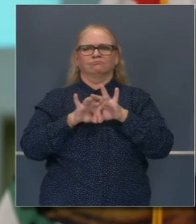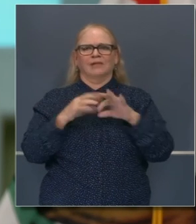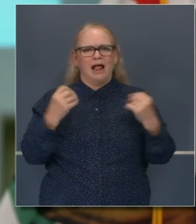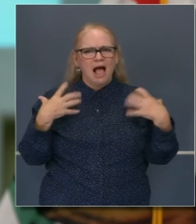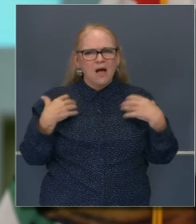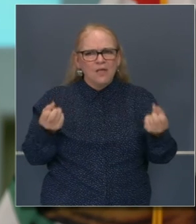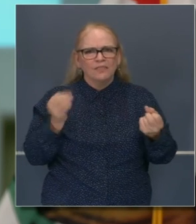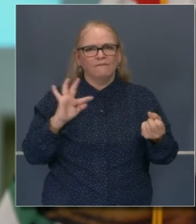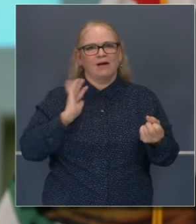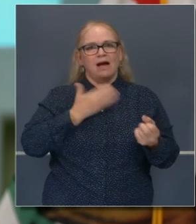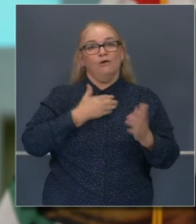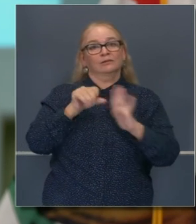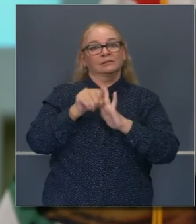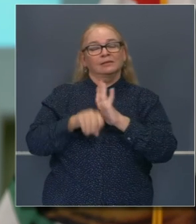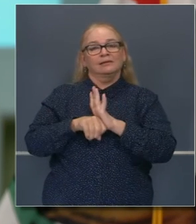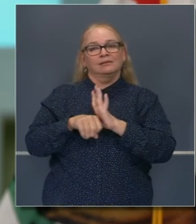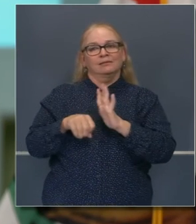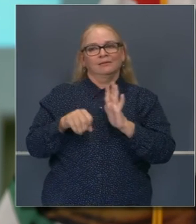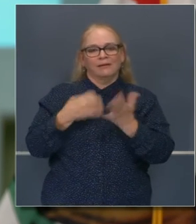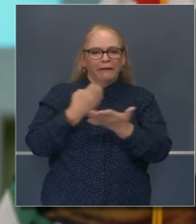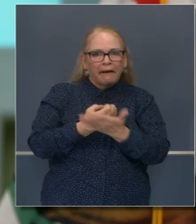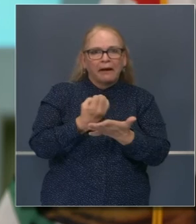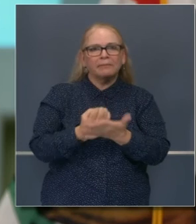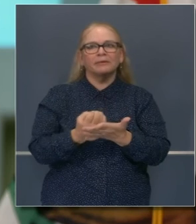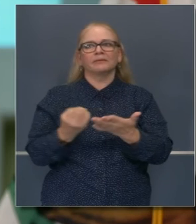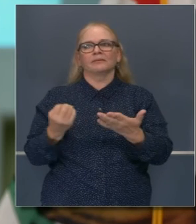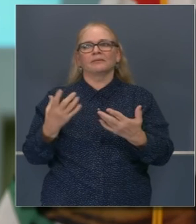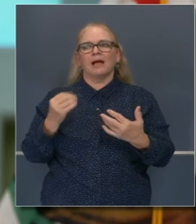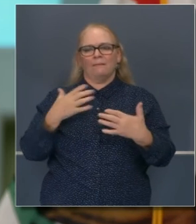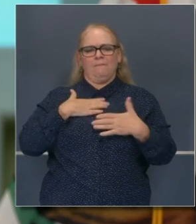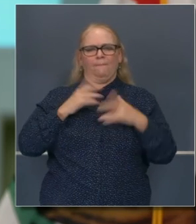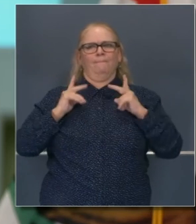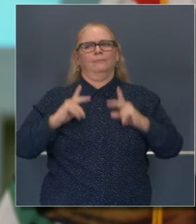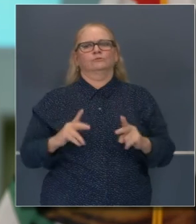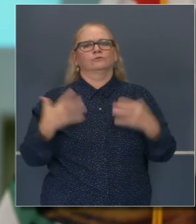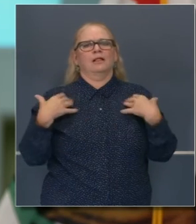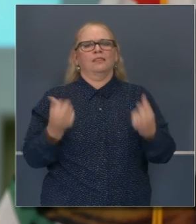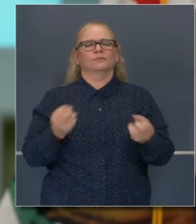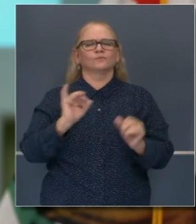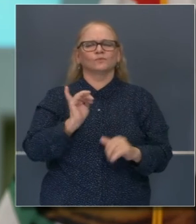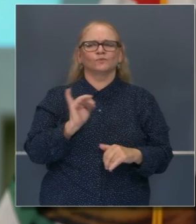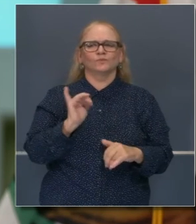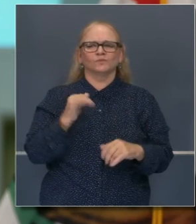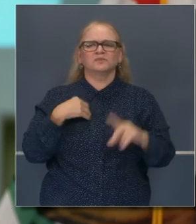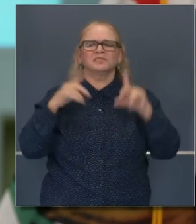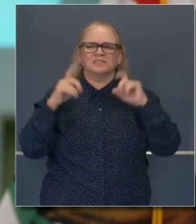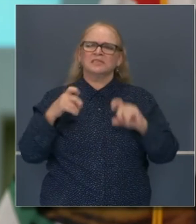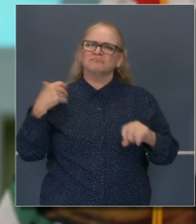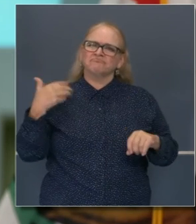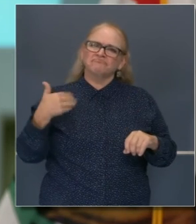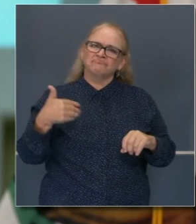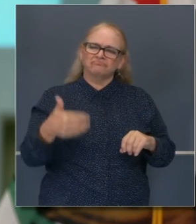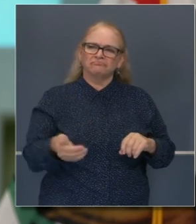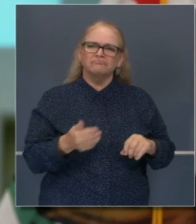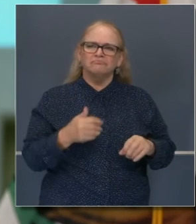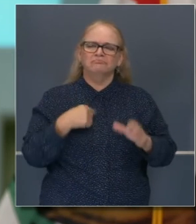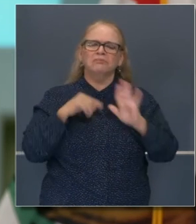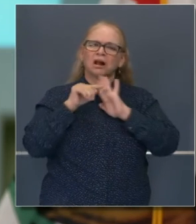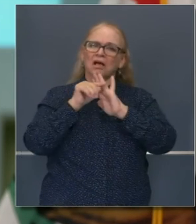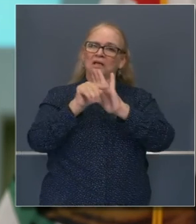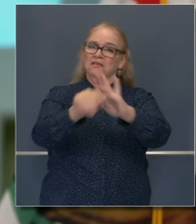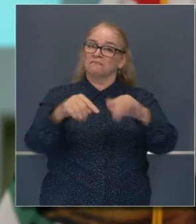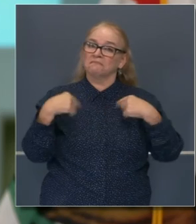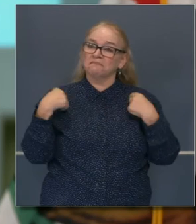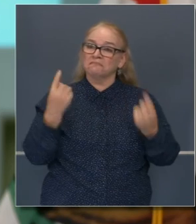Seguiremos pendientes de la salud de nuestro estado, de la economía del estado, respecto a mi salud. Me han hecho numerosas